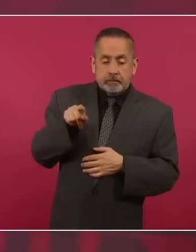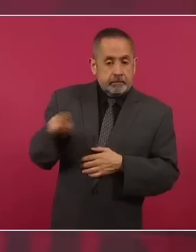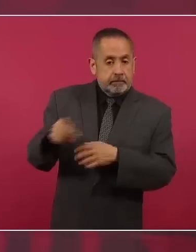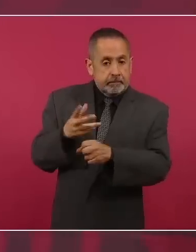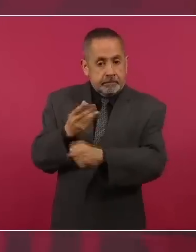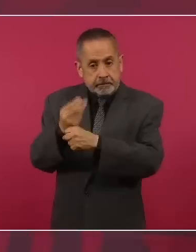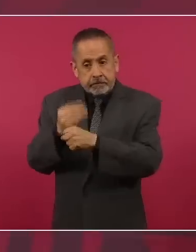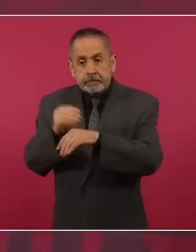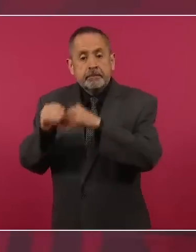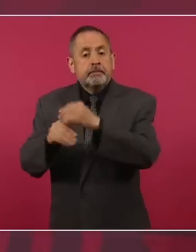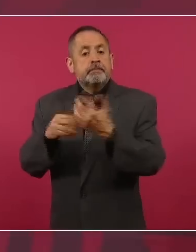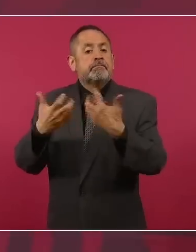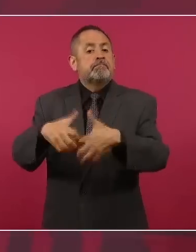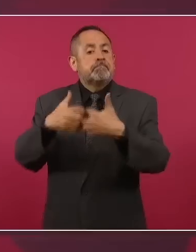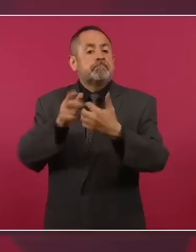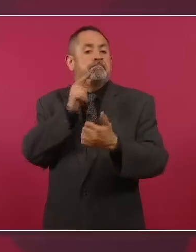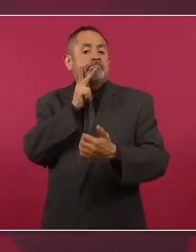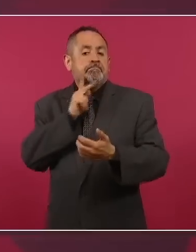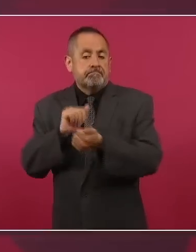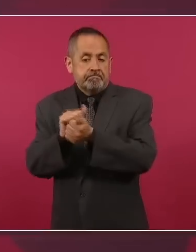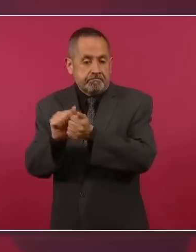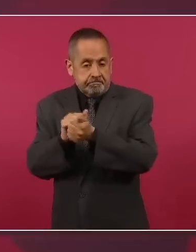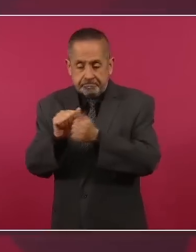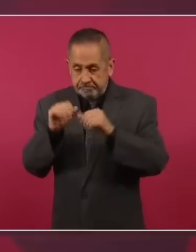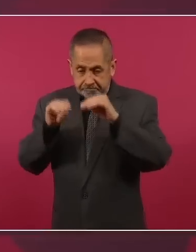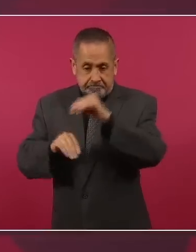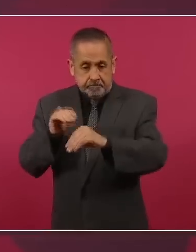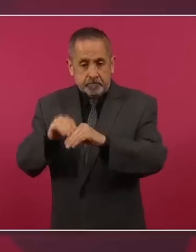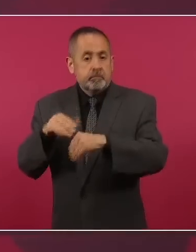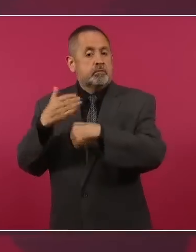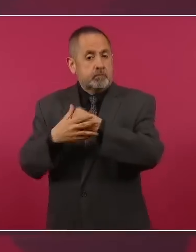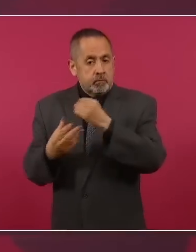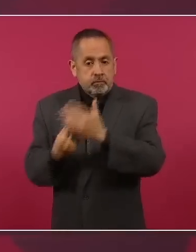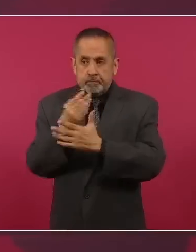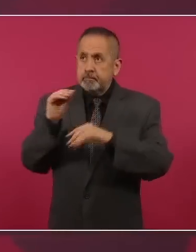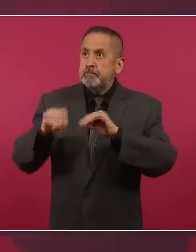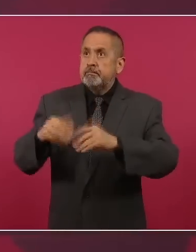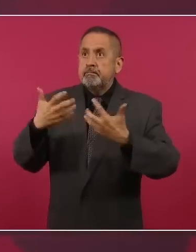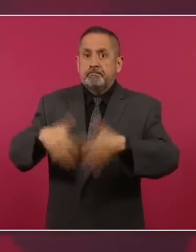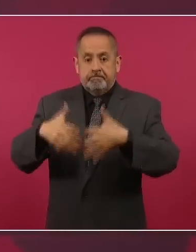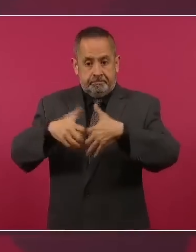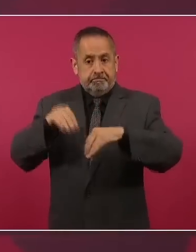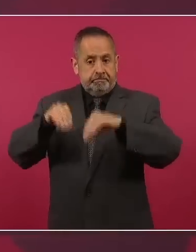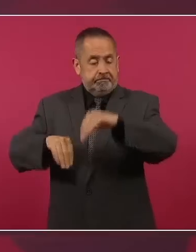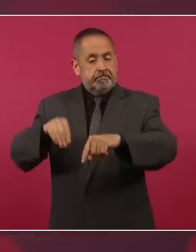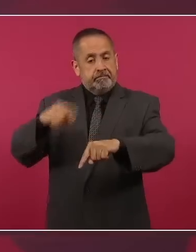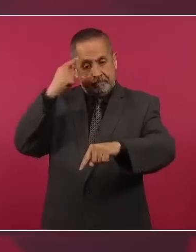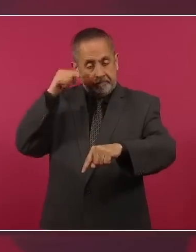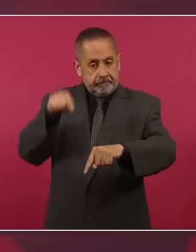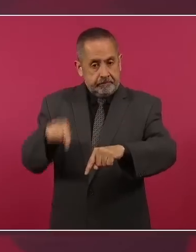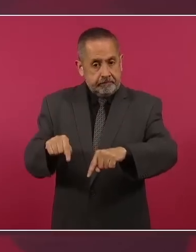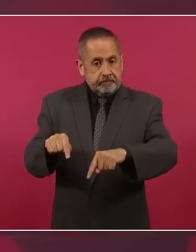la refinería, se está construyendo una planta para